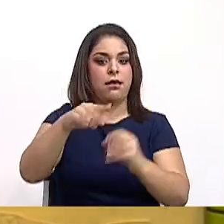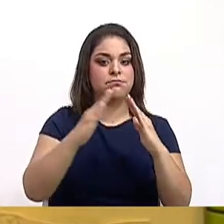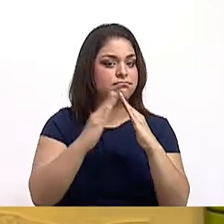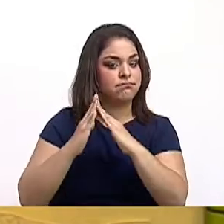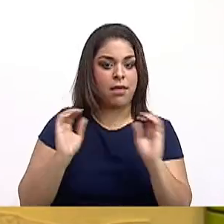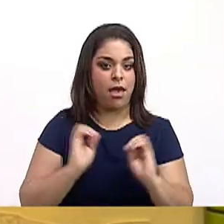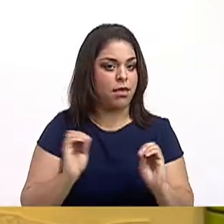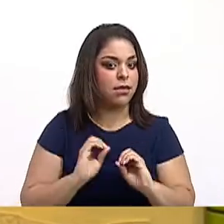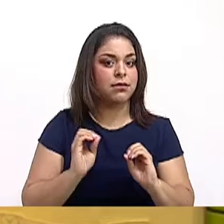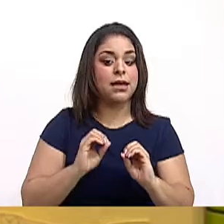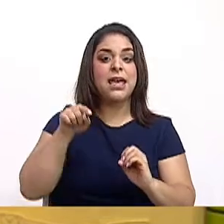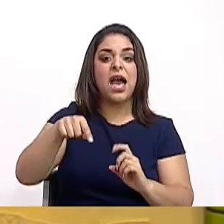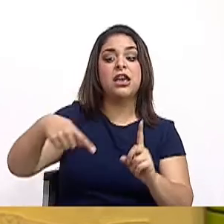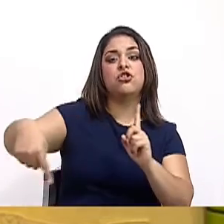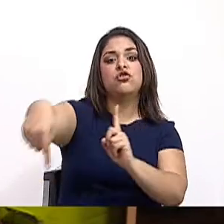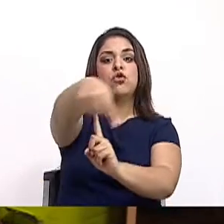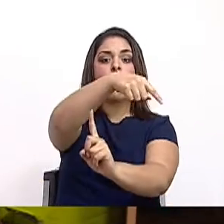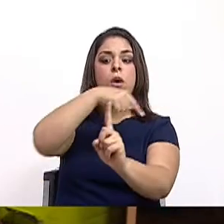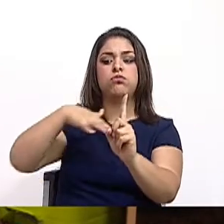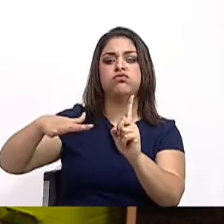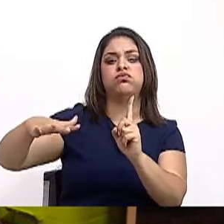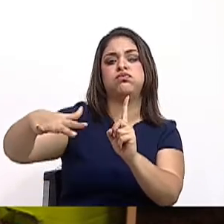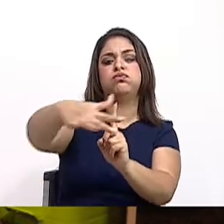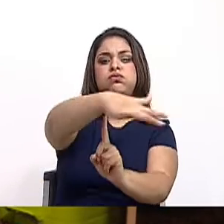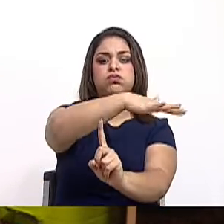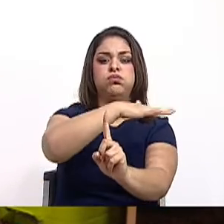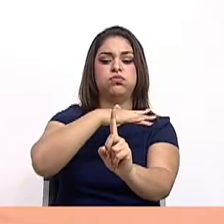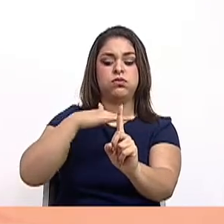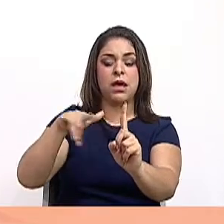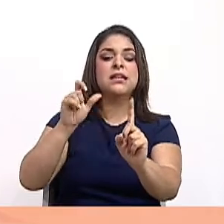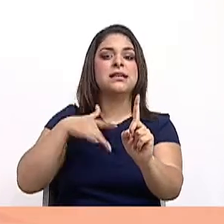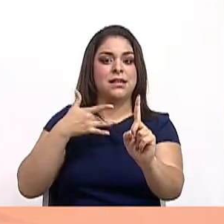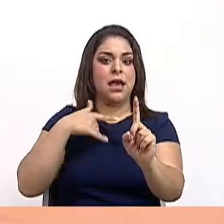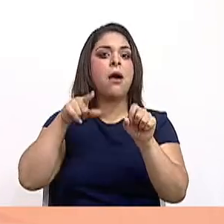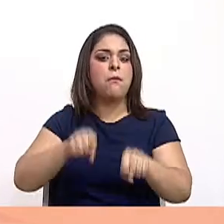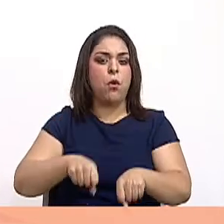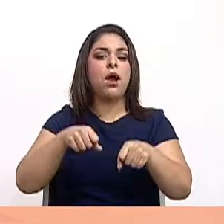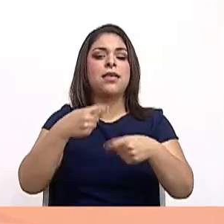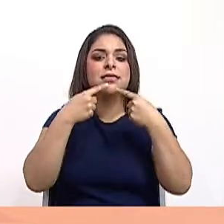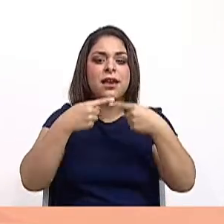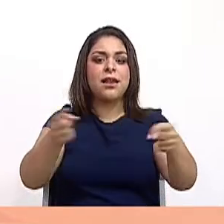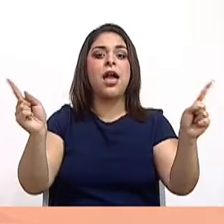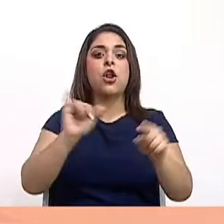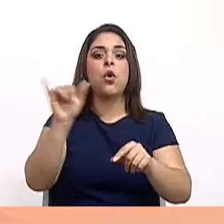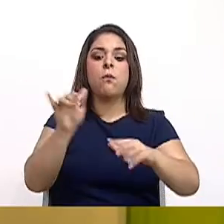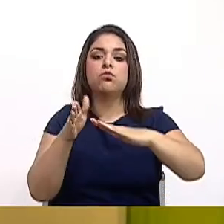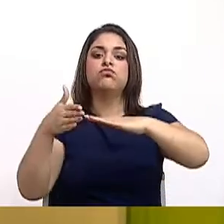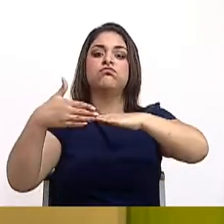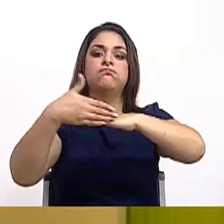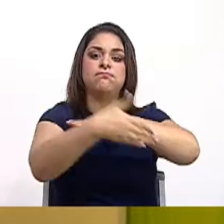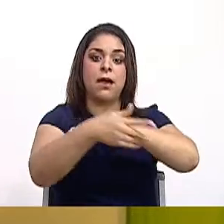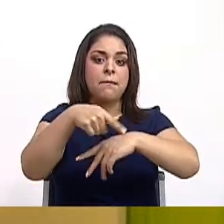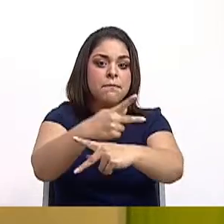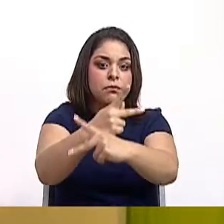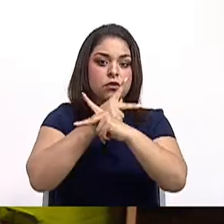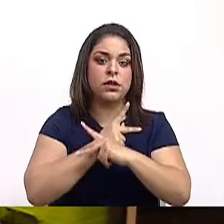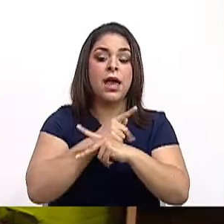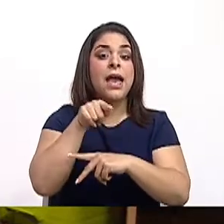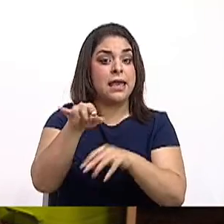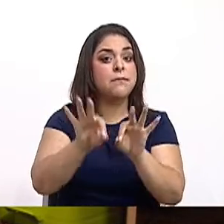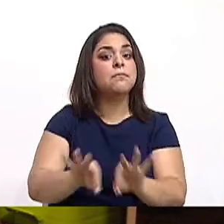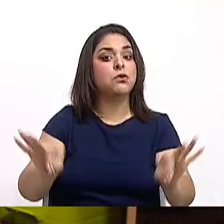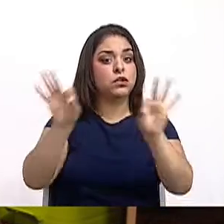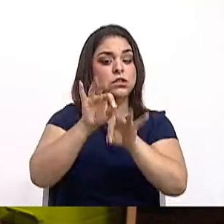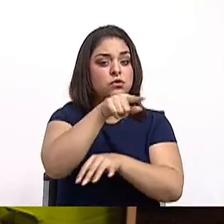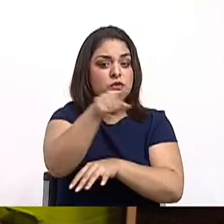Ah, y estar rodeado por un territorio susceptible de ser declarado como zona periférica de protección. Por eso, es importante que